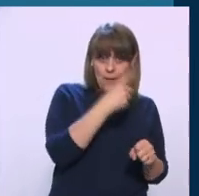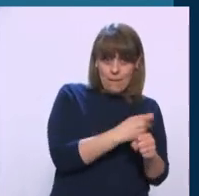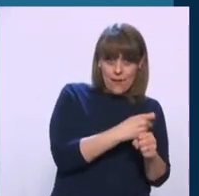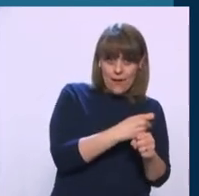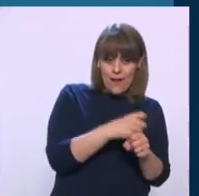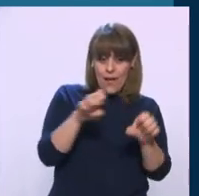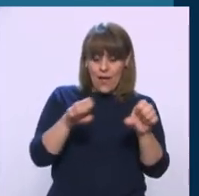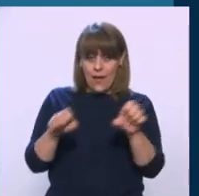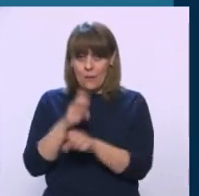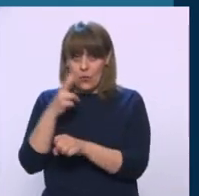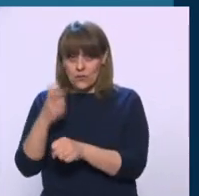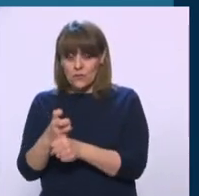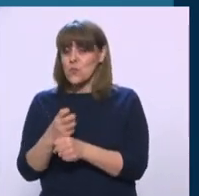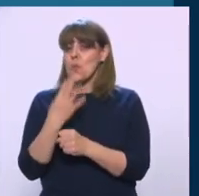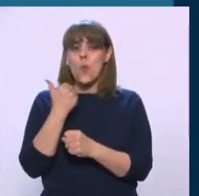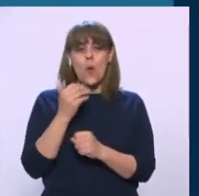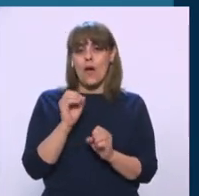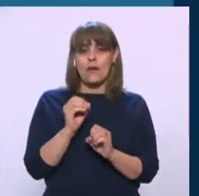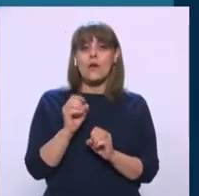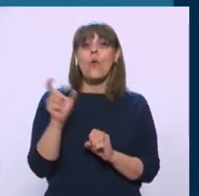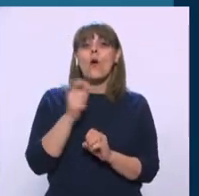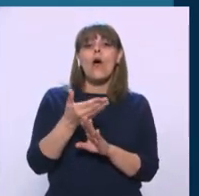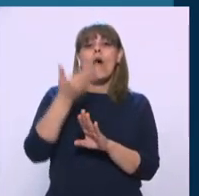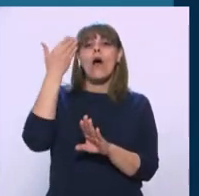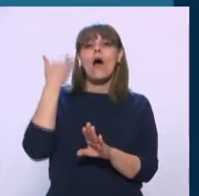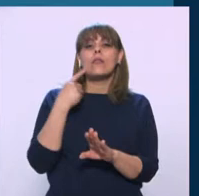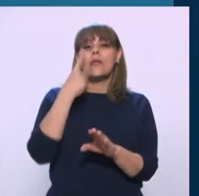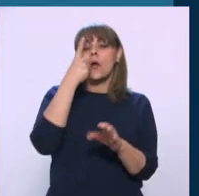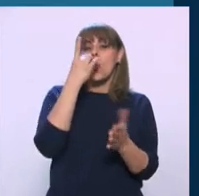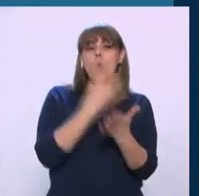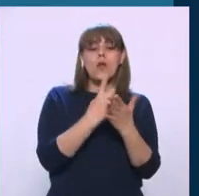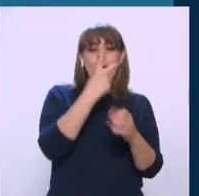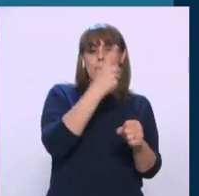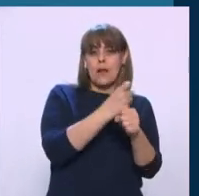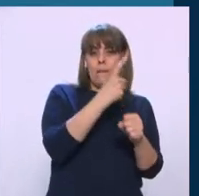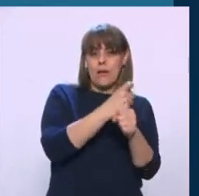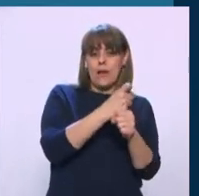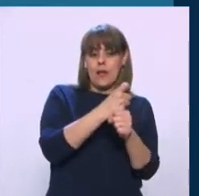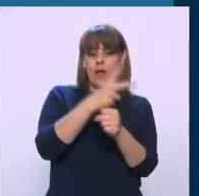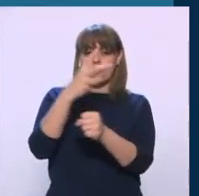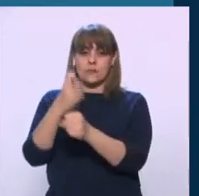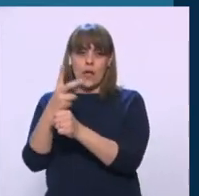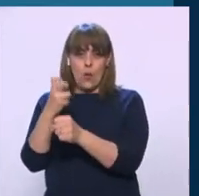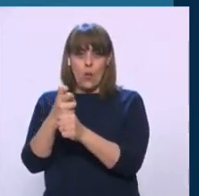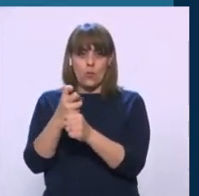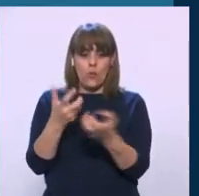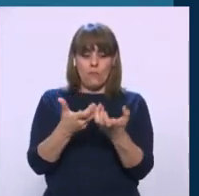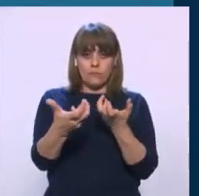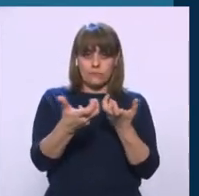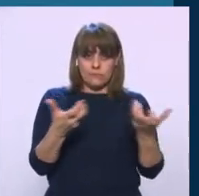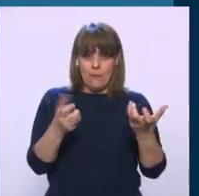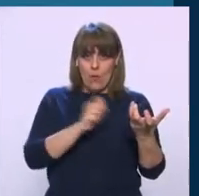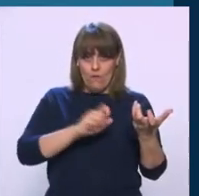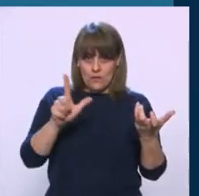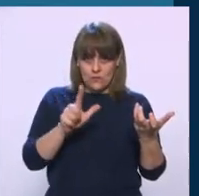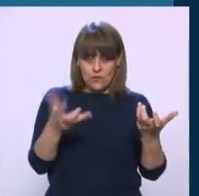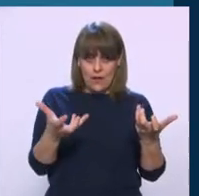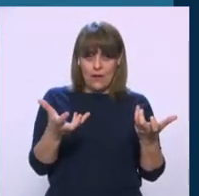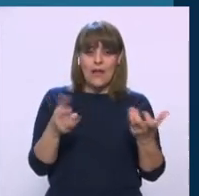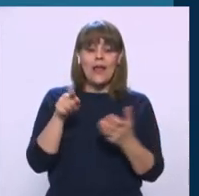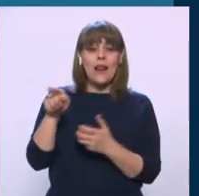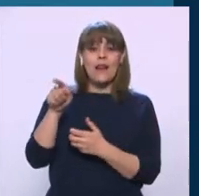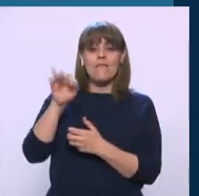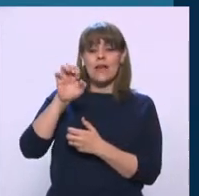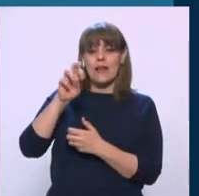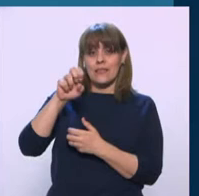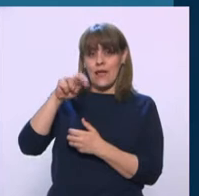equipos de segunda, cuando en aquel entonces solamente había la primera división y la segunda división profesionales. Don Fernando Marcos dijo,